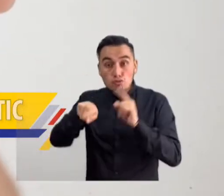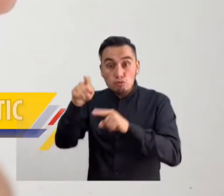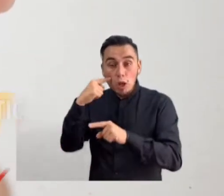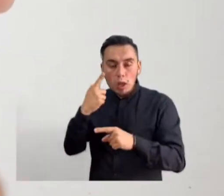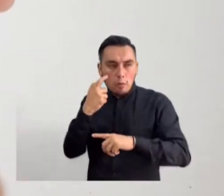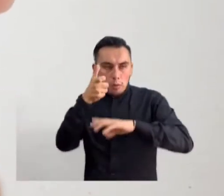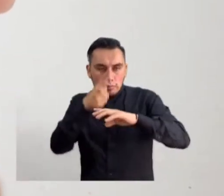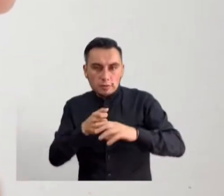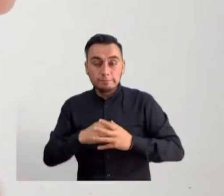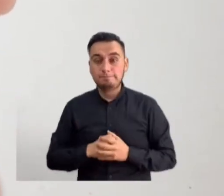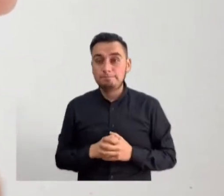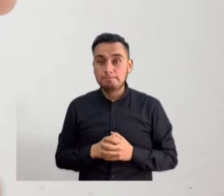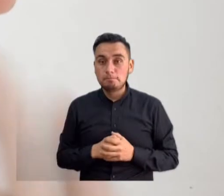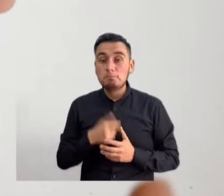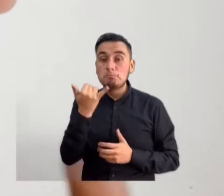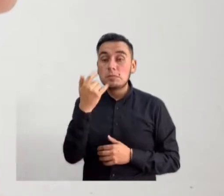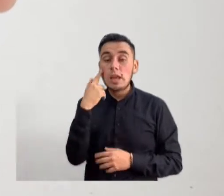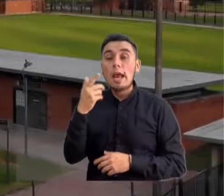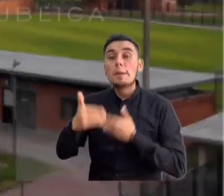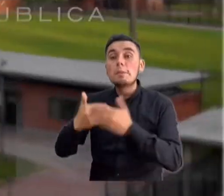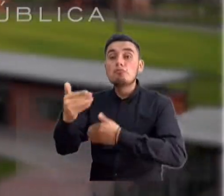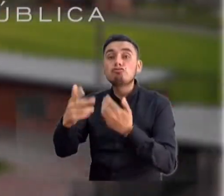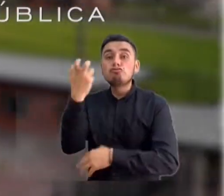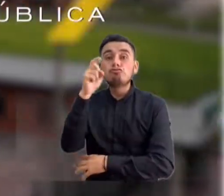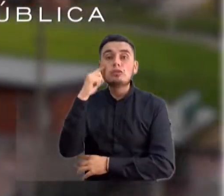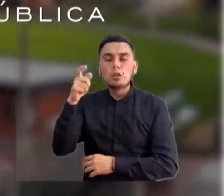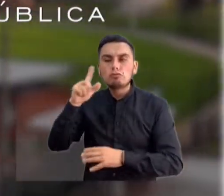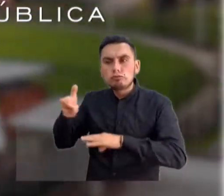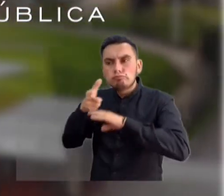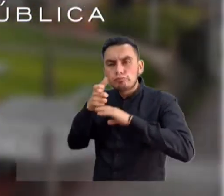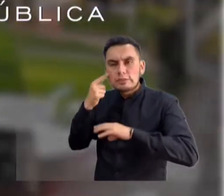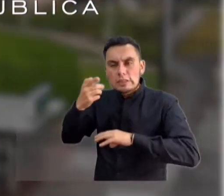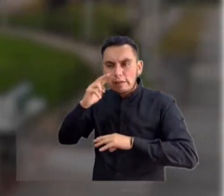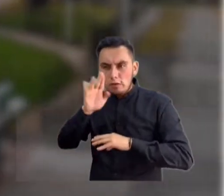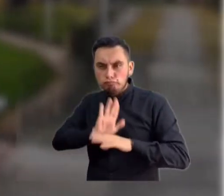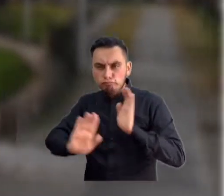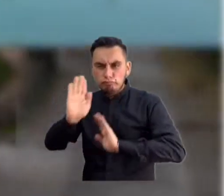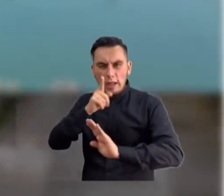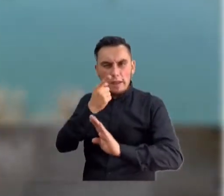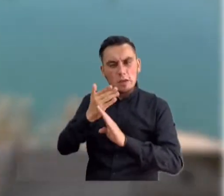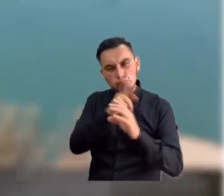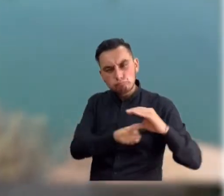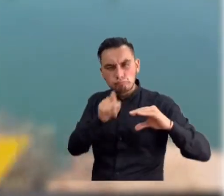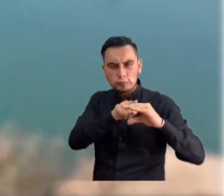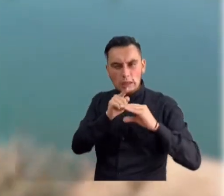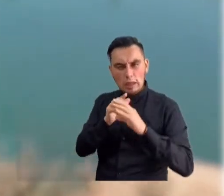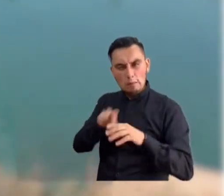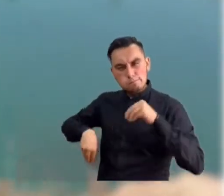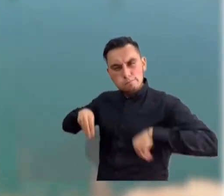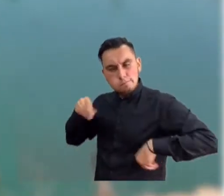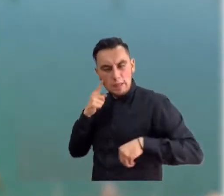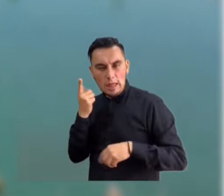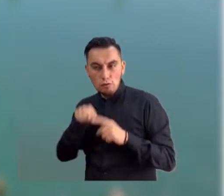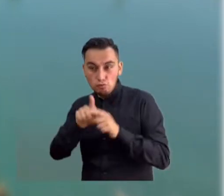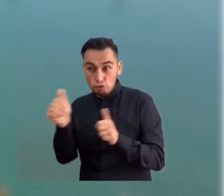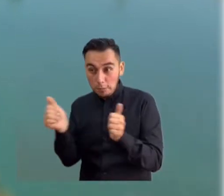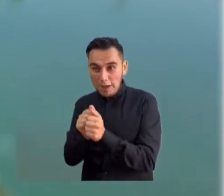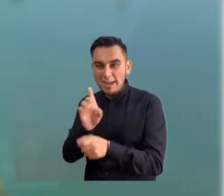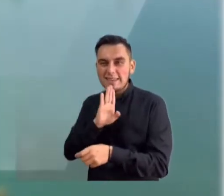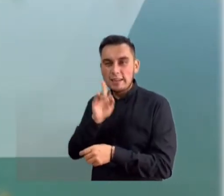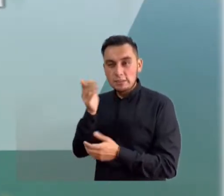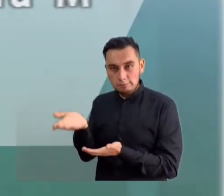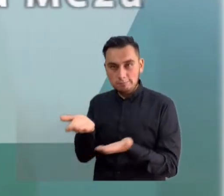adelantado por la interventoría. El proceso fiscal fue abierto por la Unidad de Investigaciones Especiales contra la Corrupción de la Contraloría General y las personas